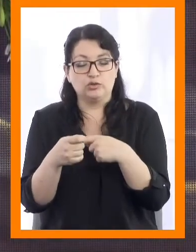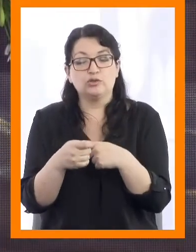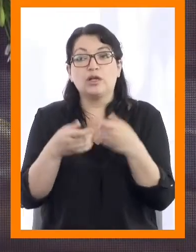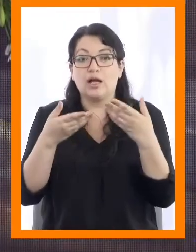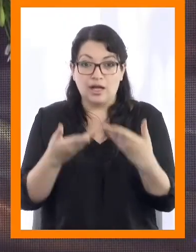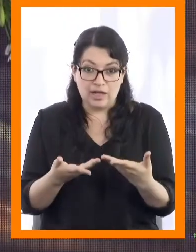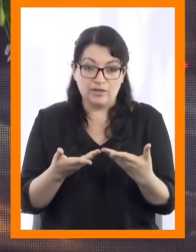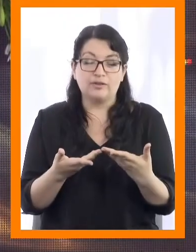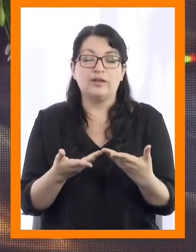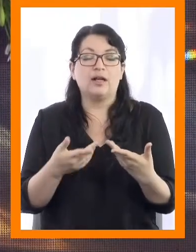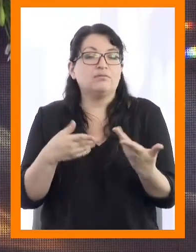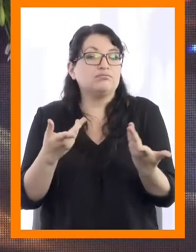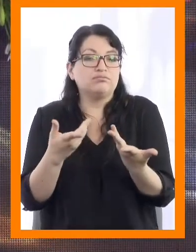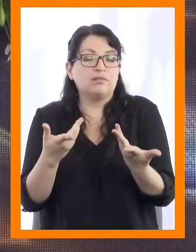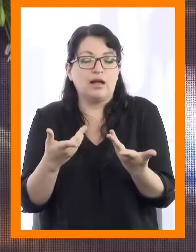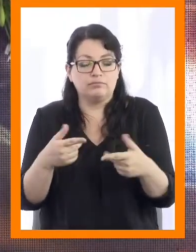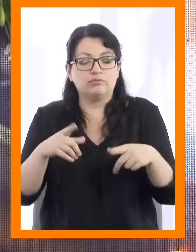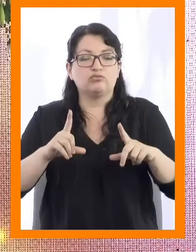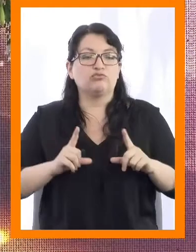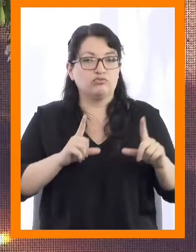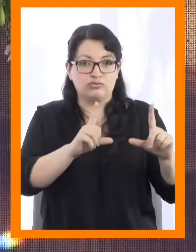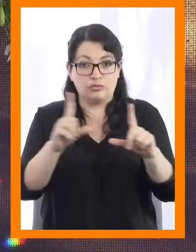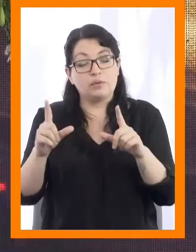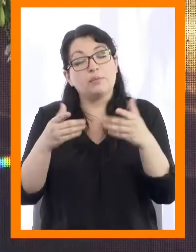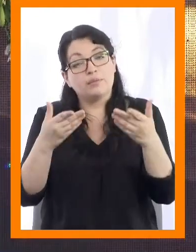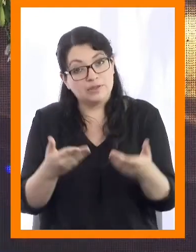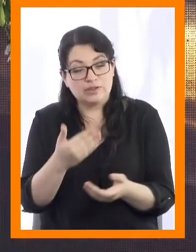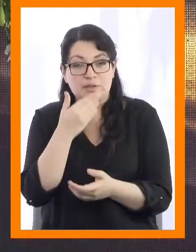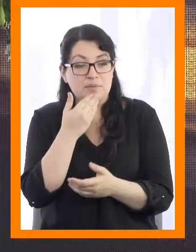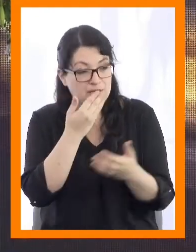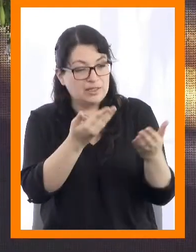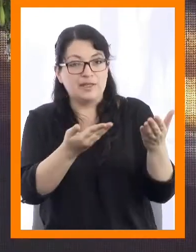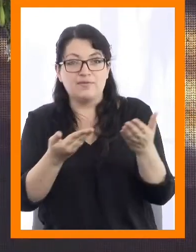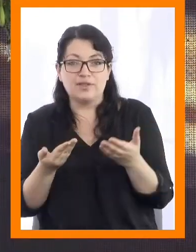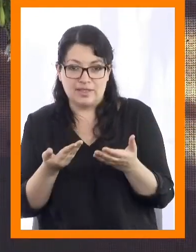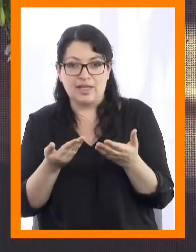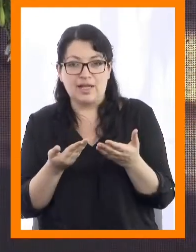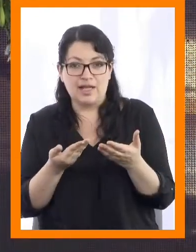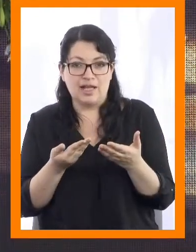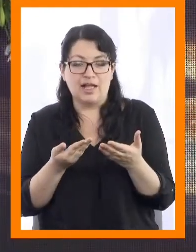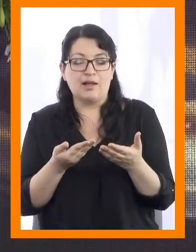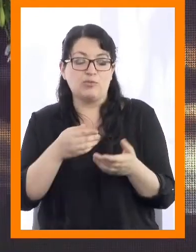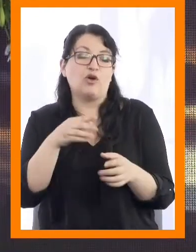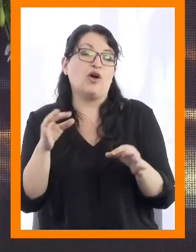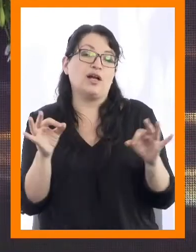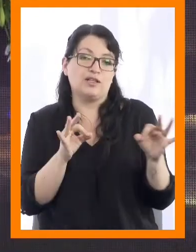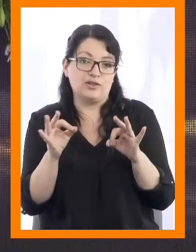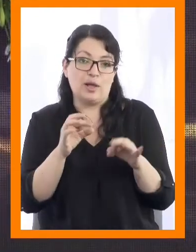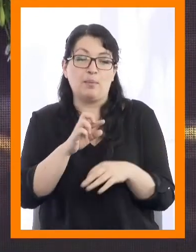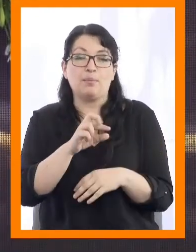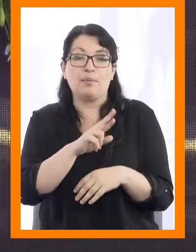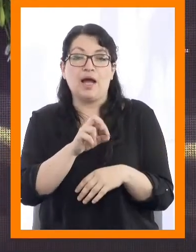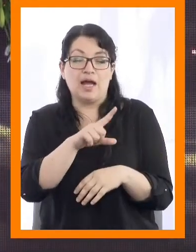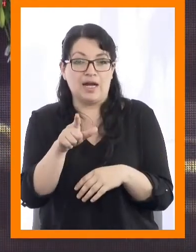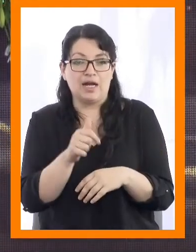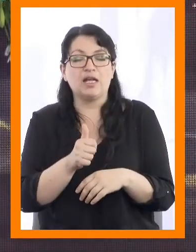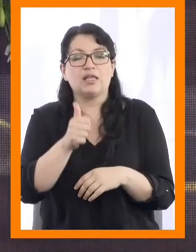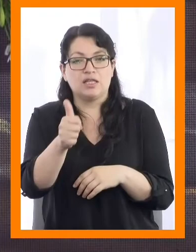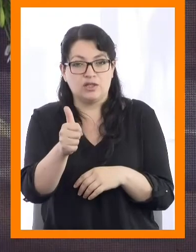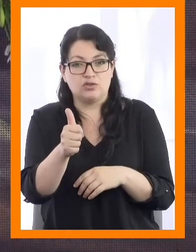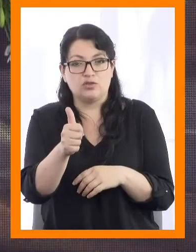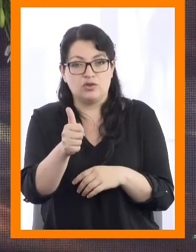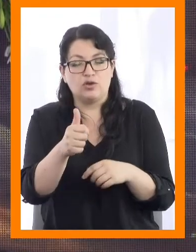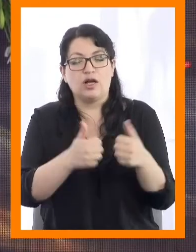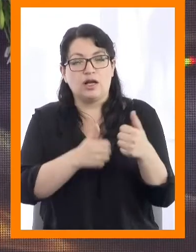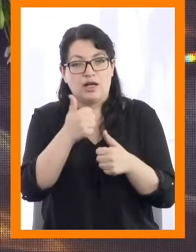entregar los diplomas, y para ello también vamos a invitar a la señora Carola Parra, directora de Carrera de Negocios, Campus